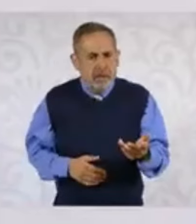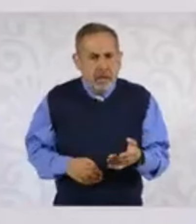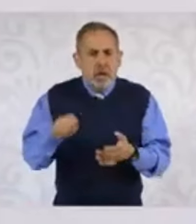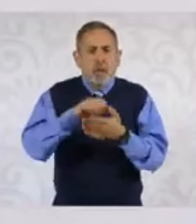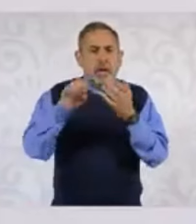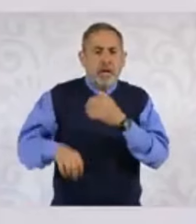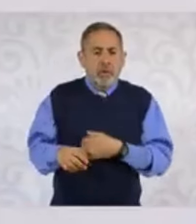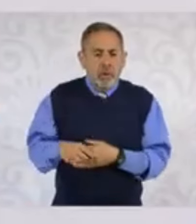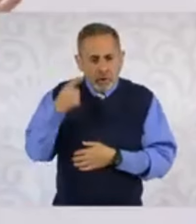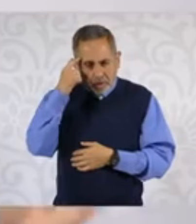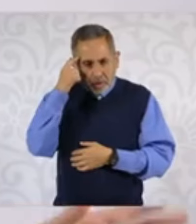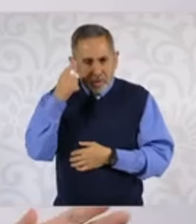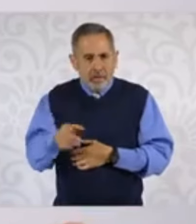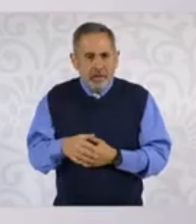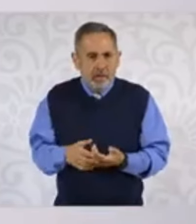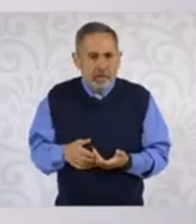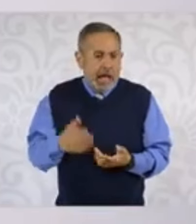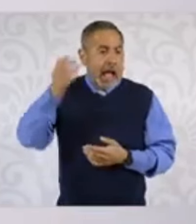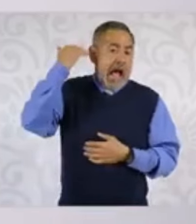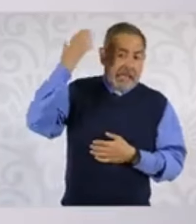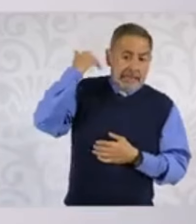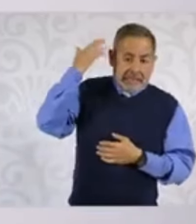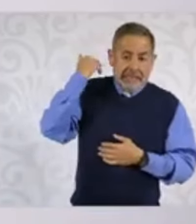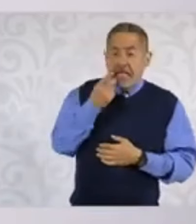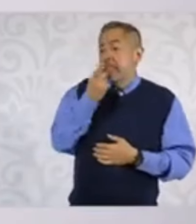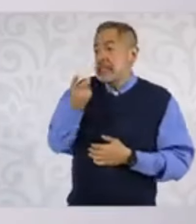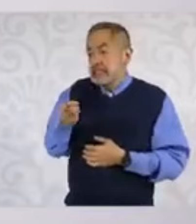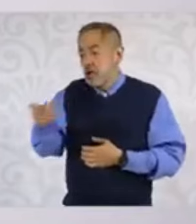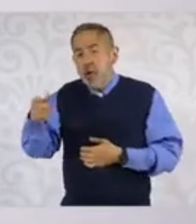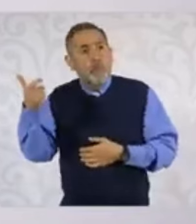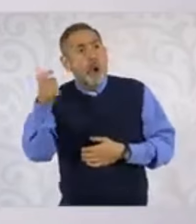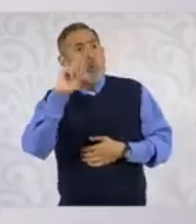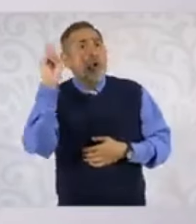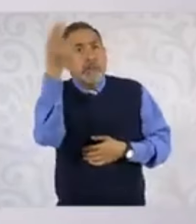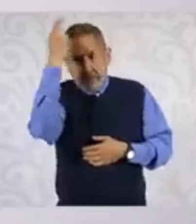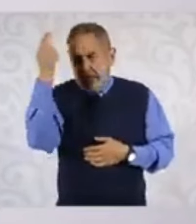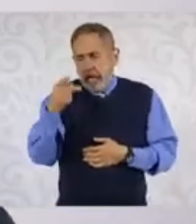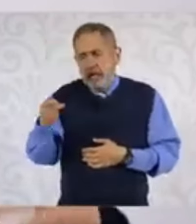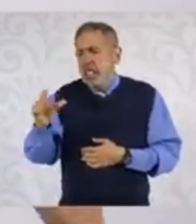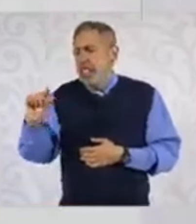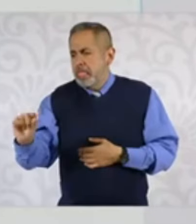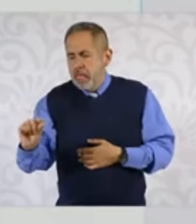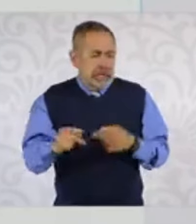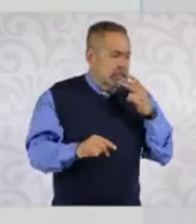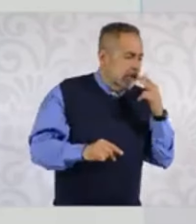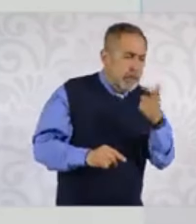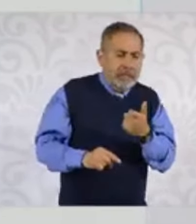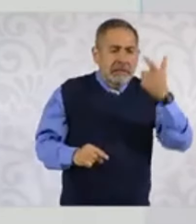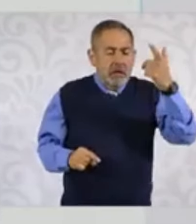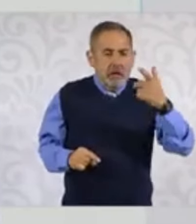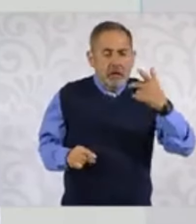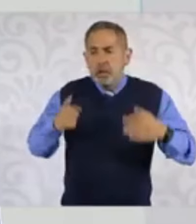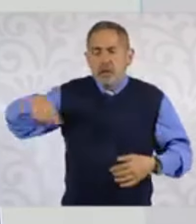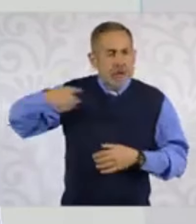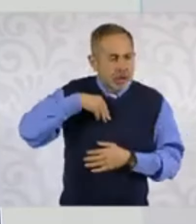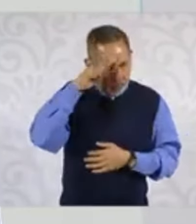a laborar exactamente nuevamente en el IMSS-Bienestar, ¿sí? Doble aguinaldo. Y también en la